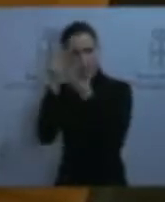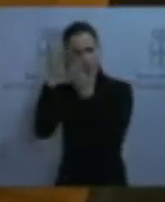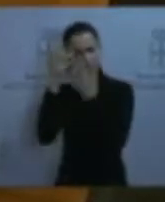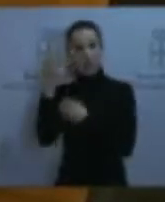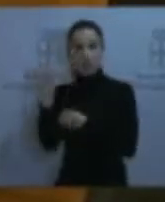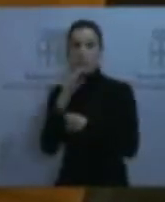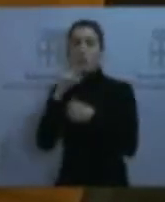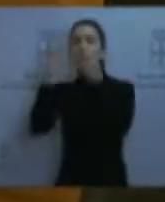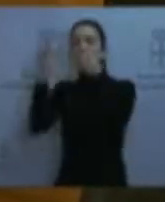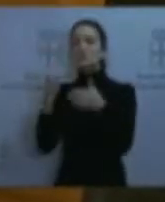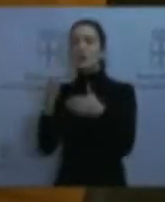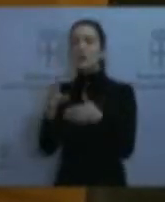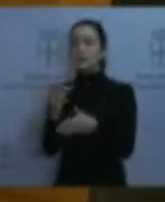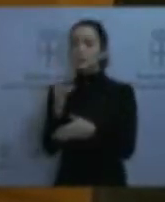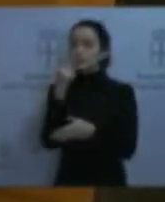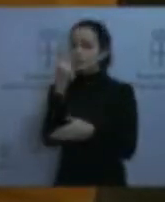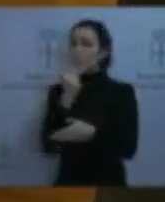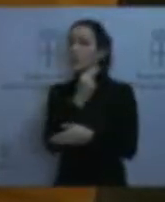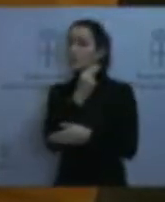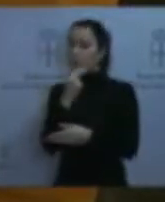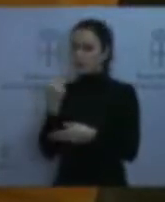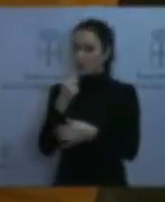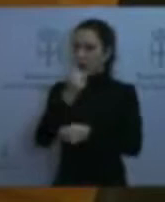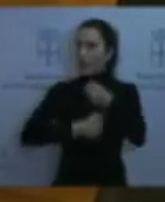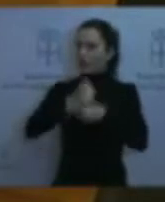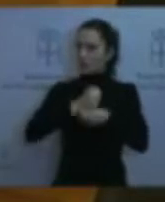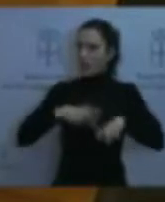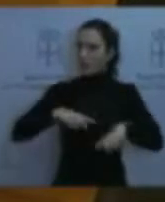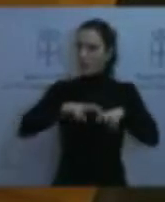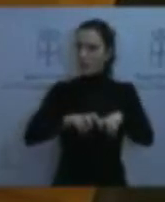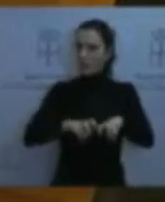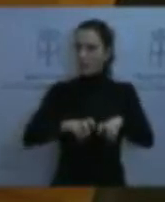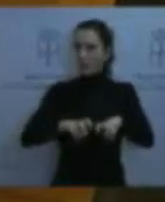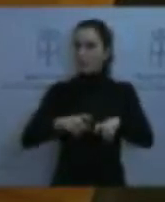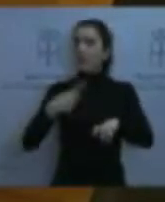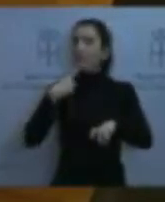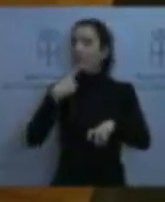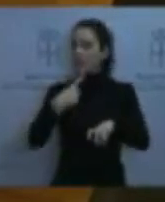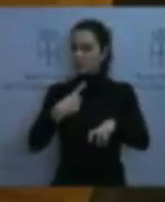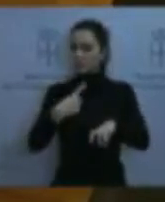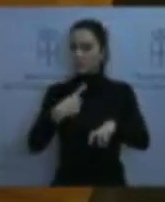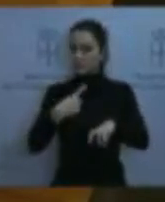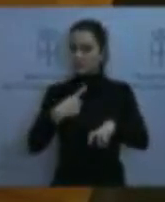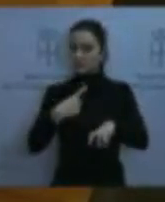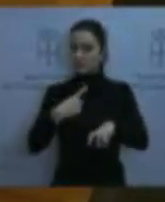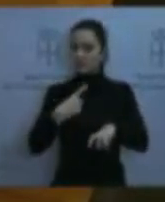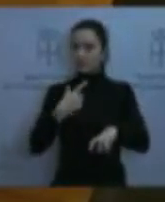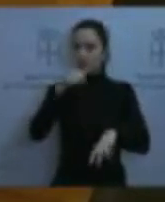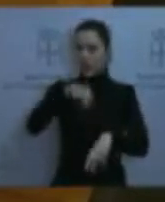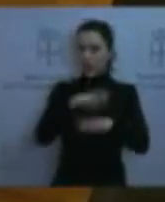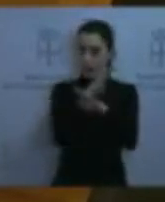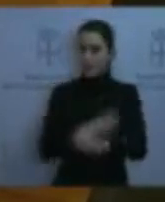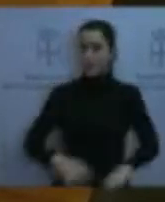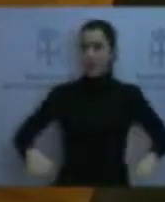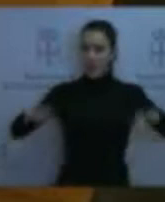toda la legislatura, que iban a traer a esta Cámara una ley de venta directa, o